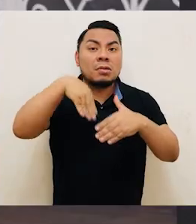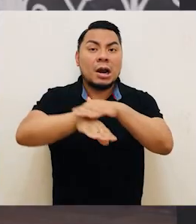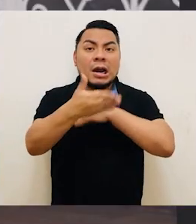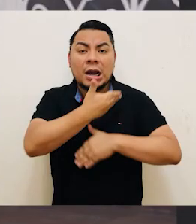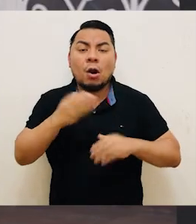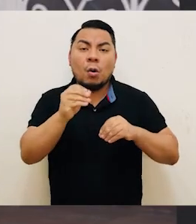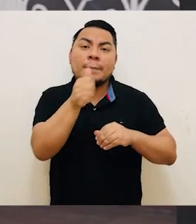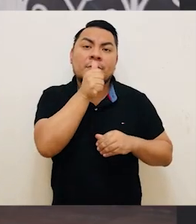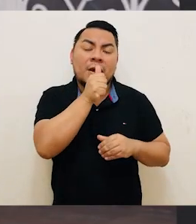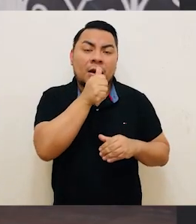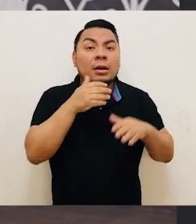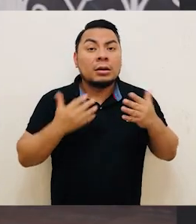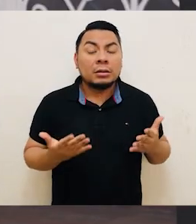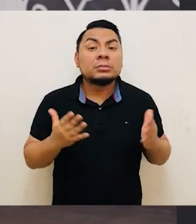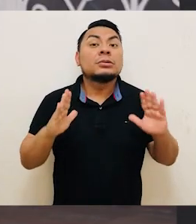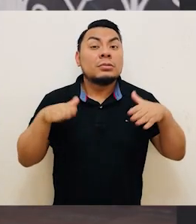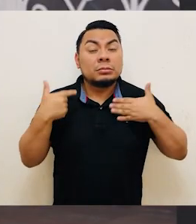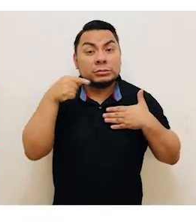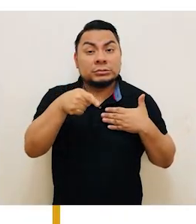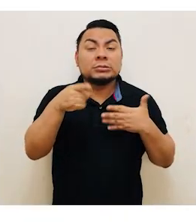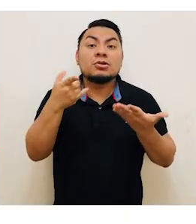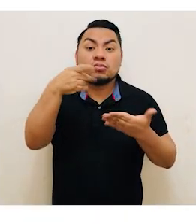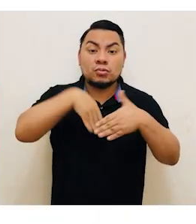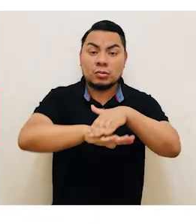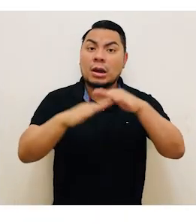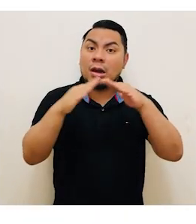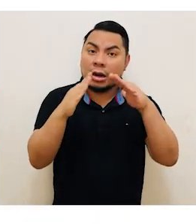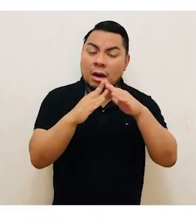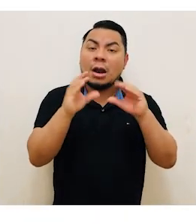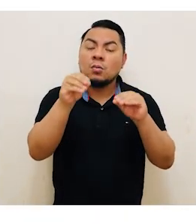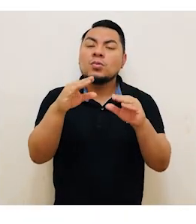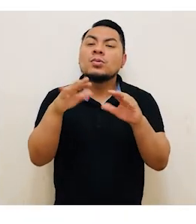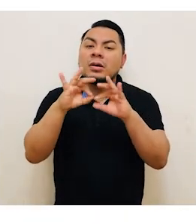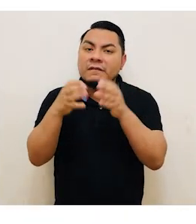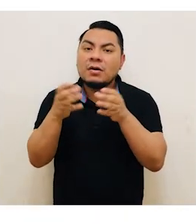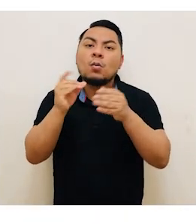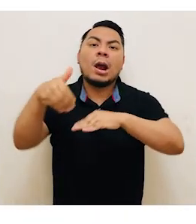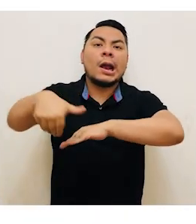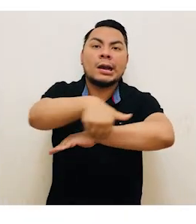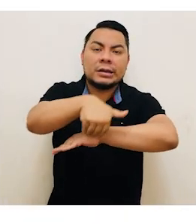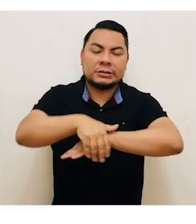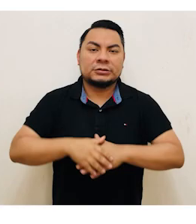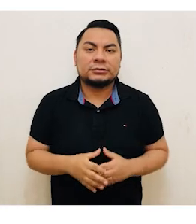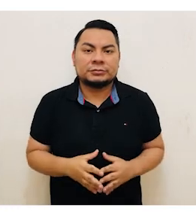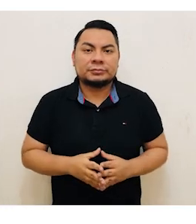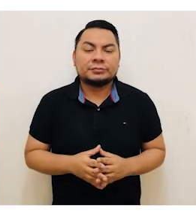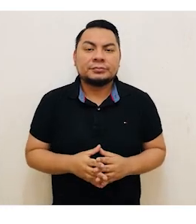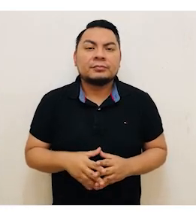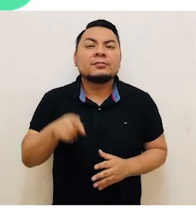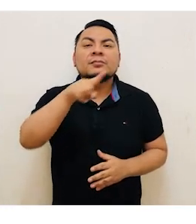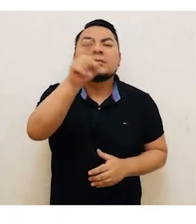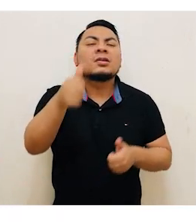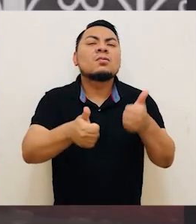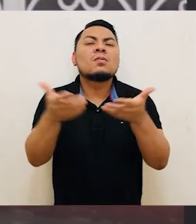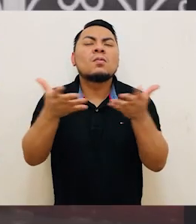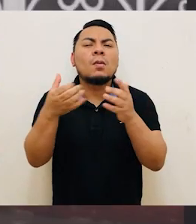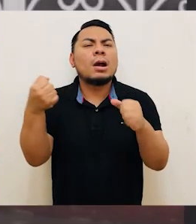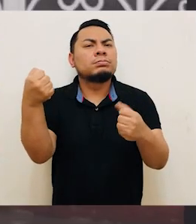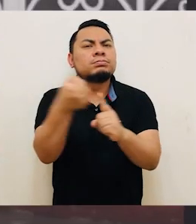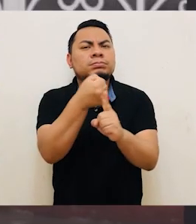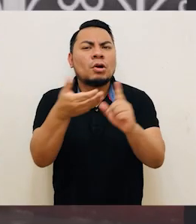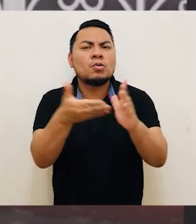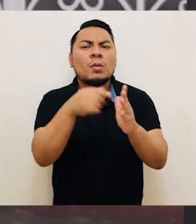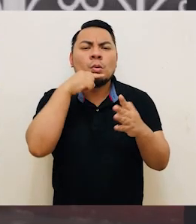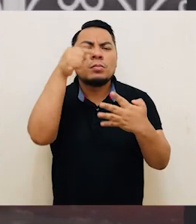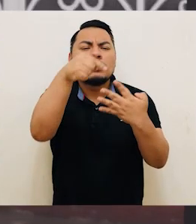domicilio, en tu hogar o en la calle. ¿Cuáles son los tipos de violencia contra las mujeres? Tenemos